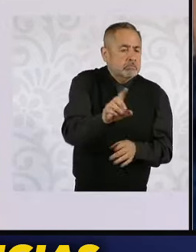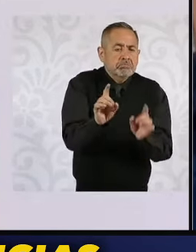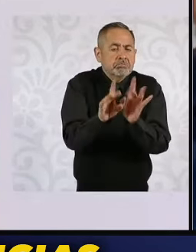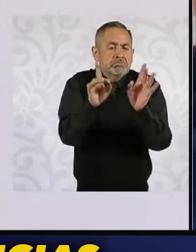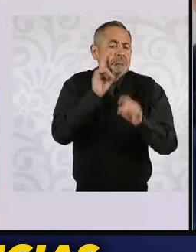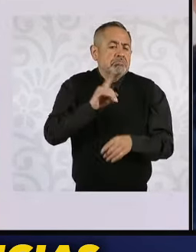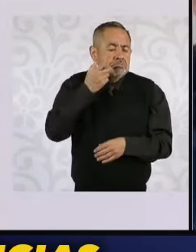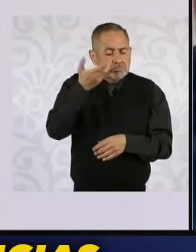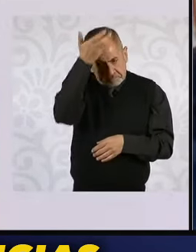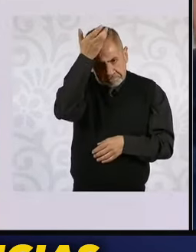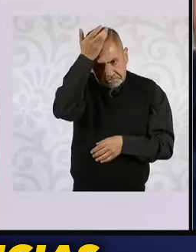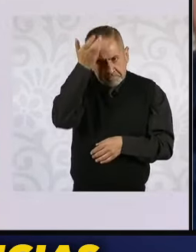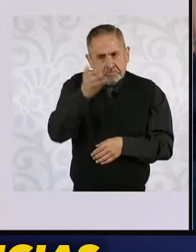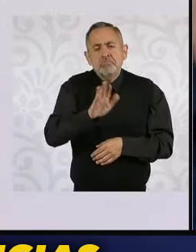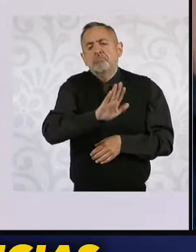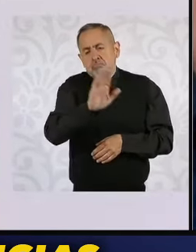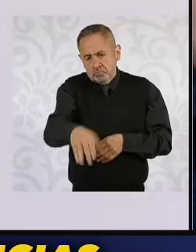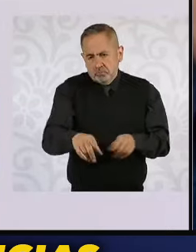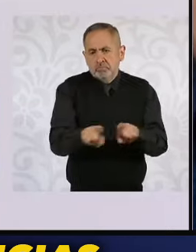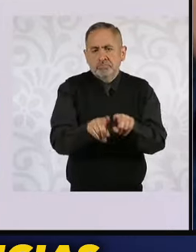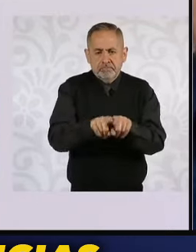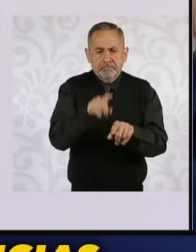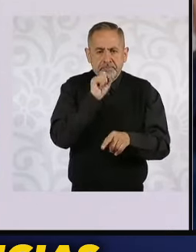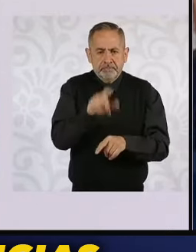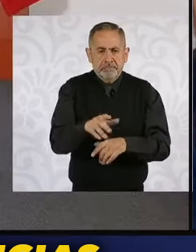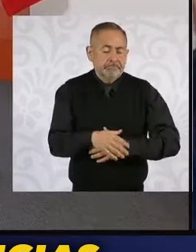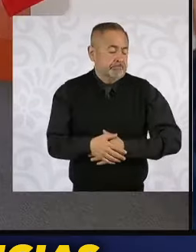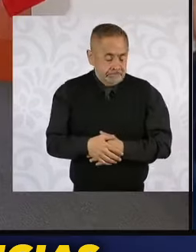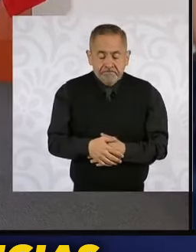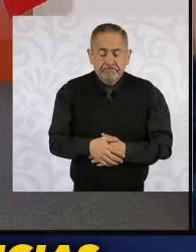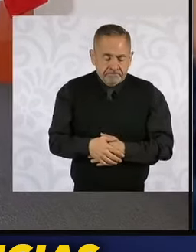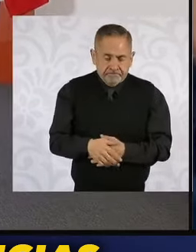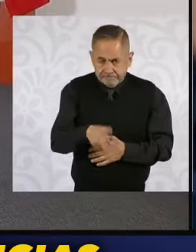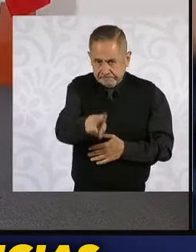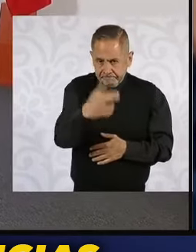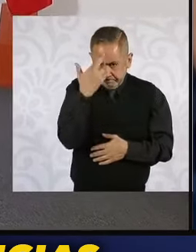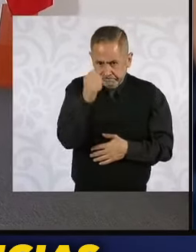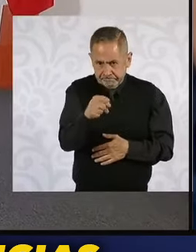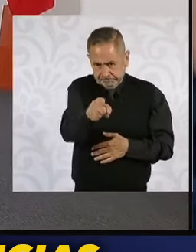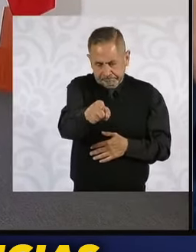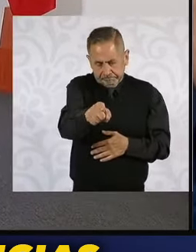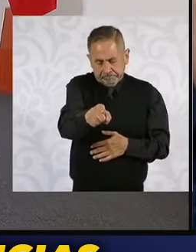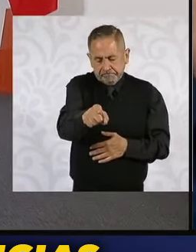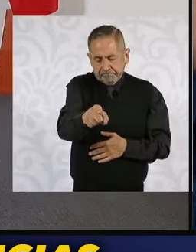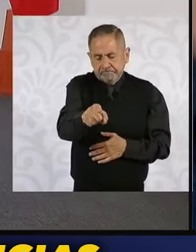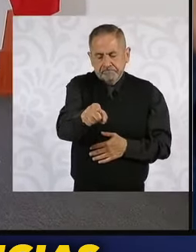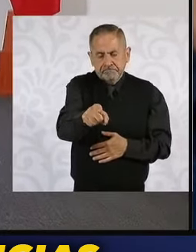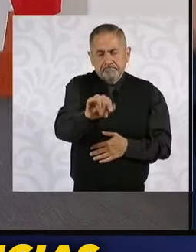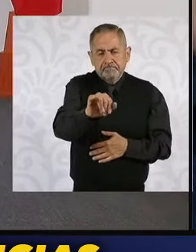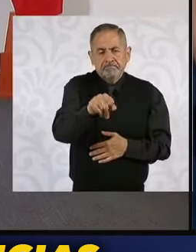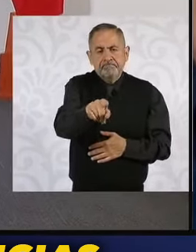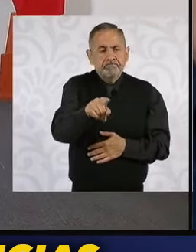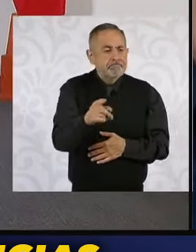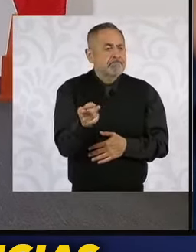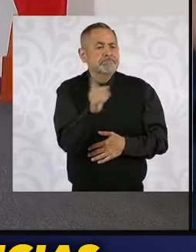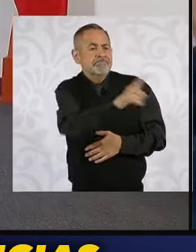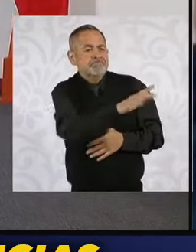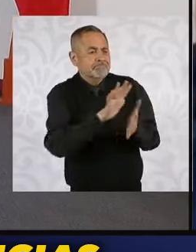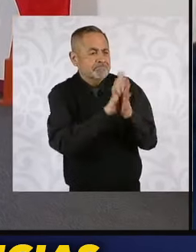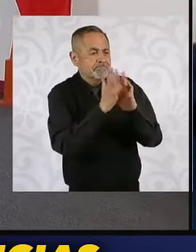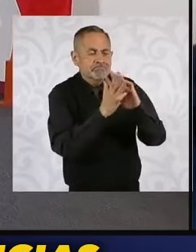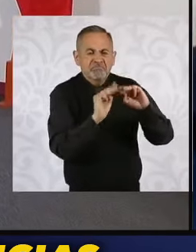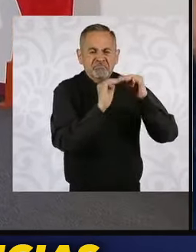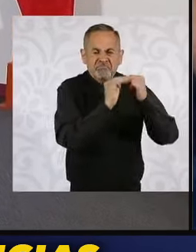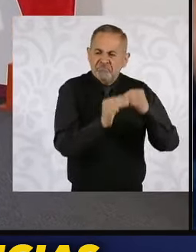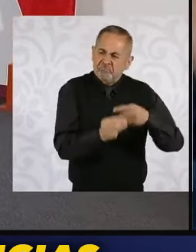a Norma Piña con esto que dijo, con esto que informó al pueblo de México. La presidenta